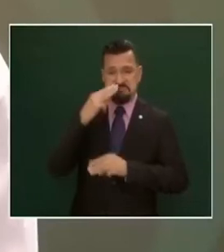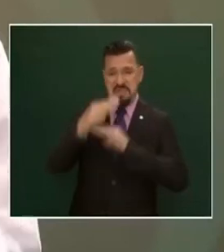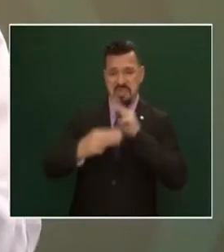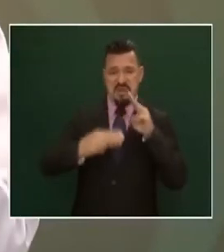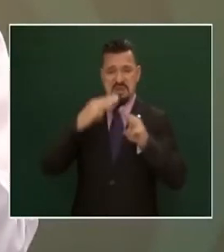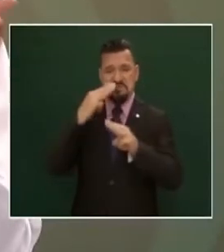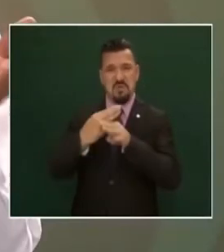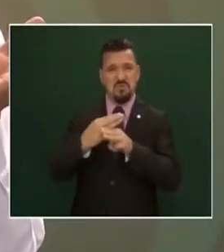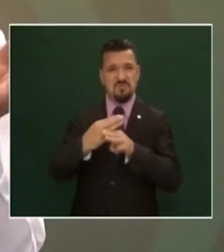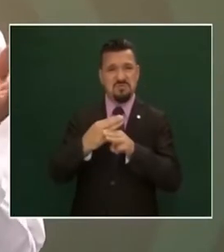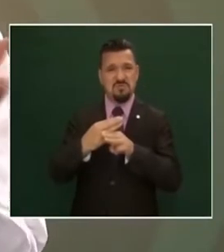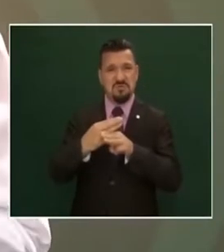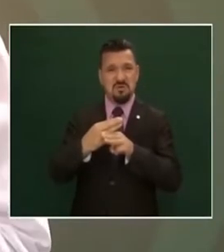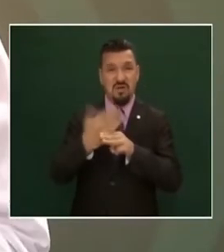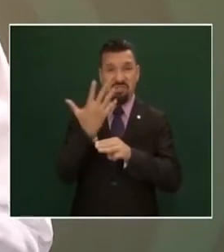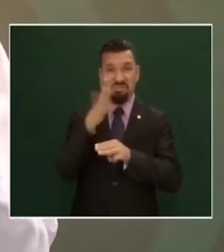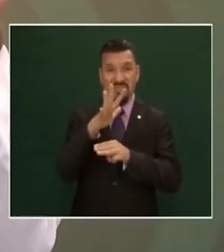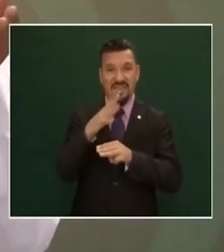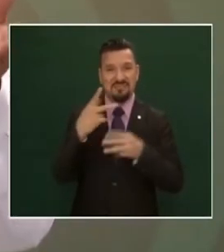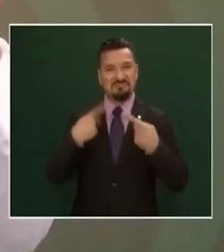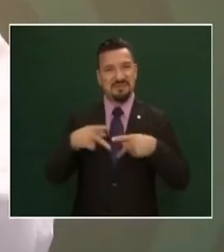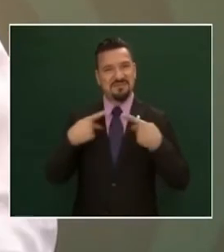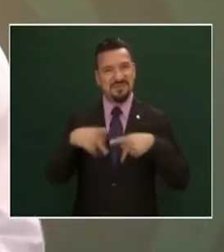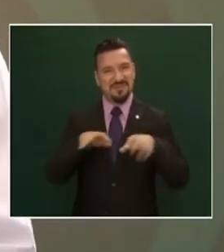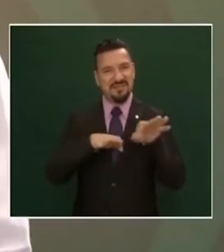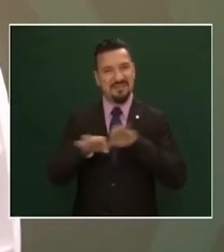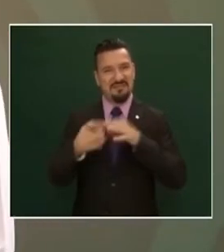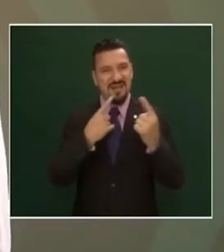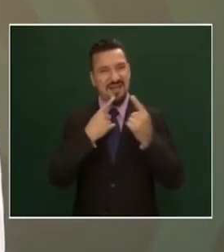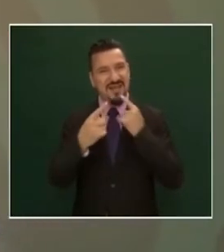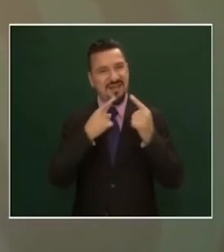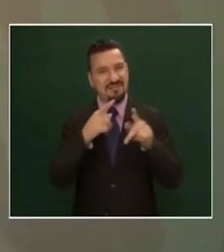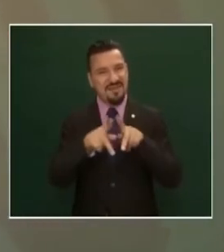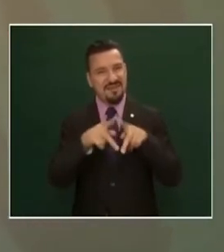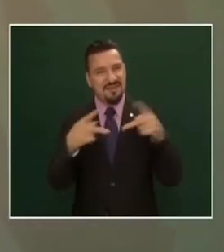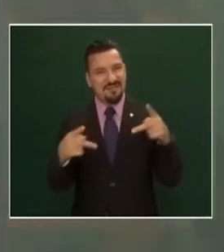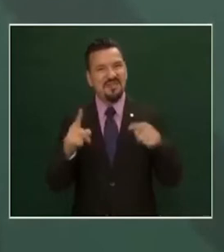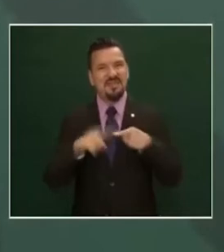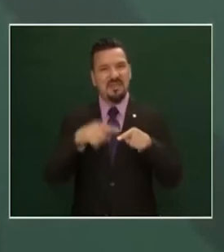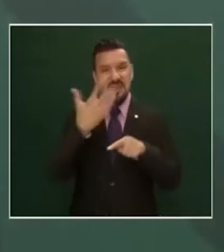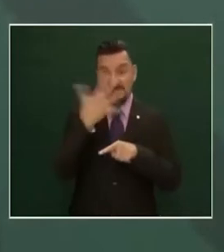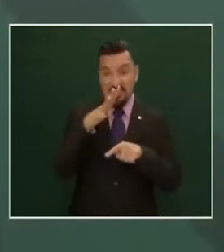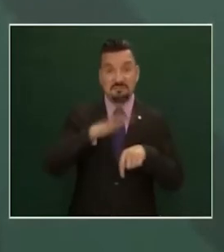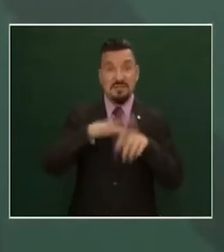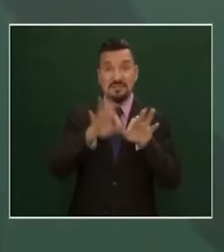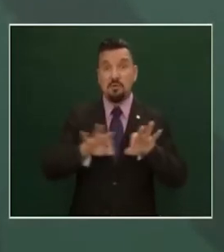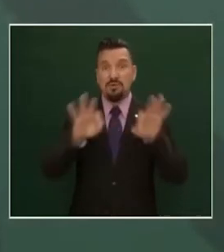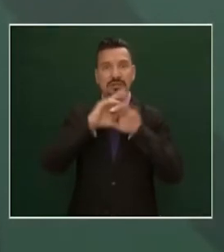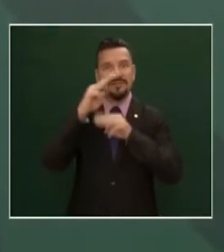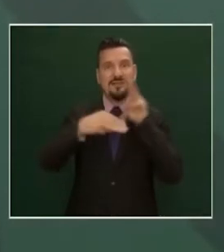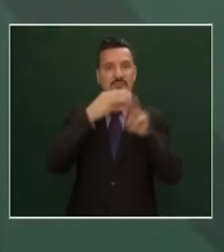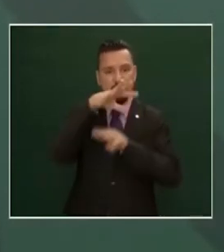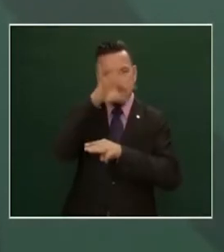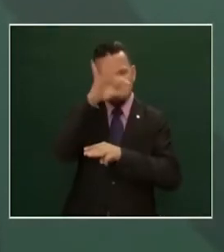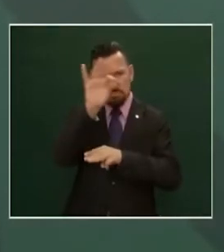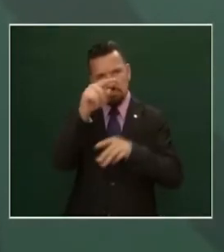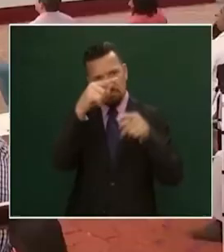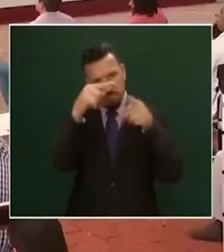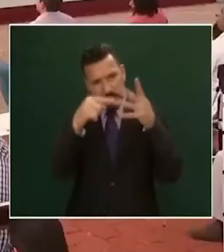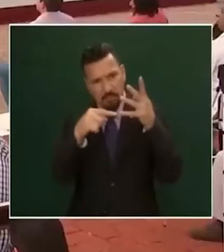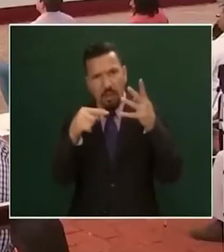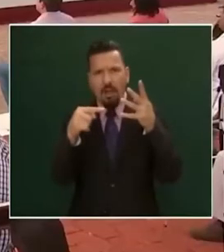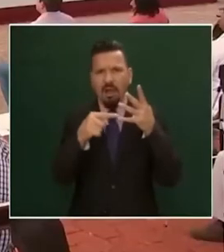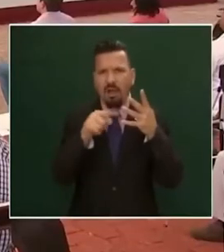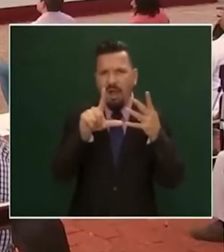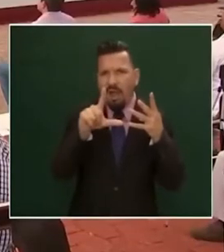más vistos en redes sociales no sé si sea cierto no me